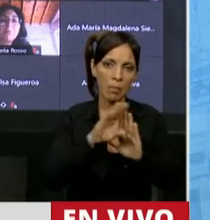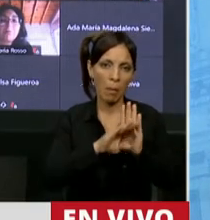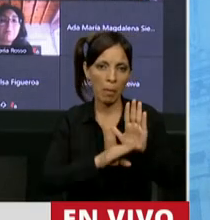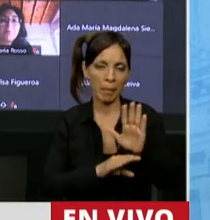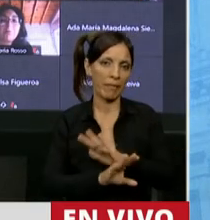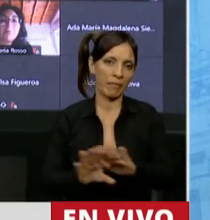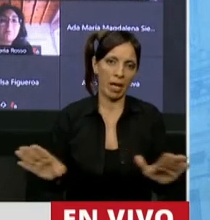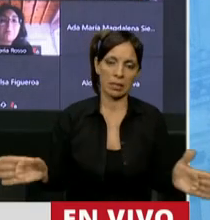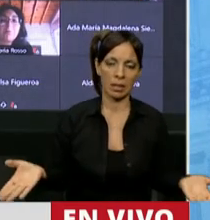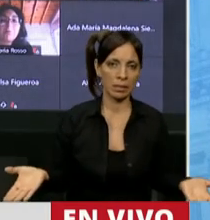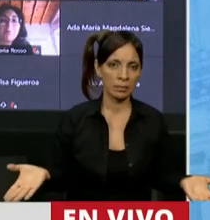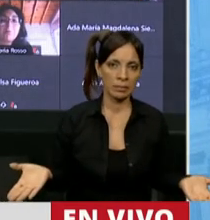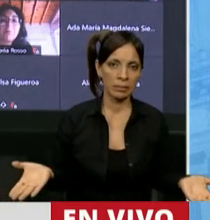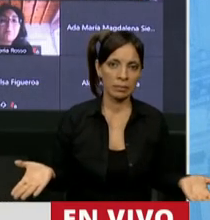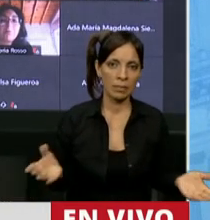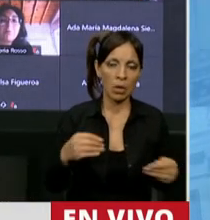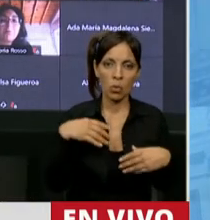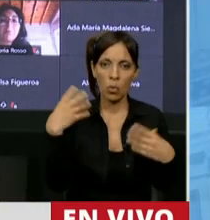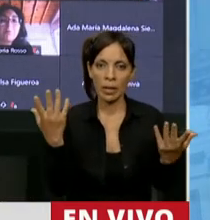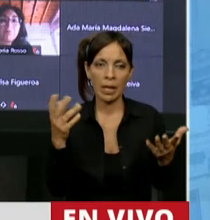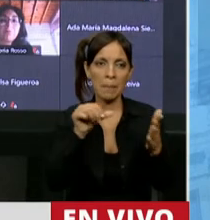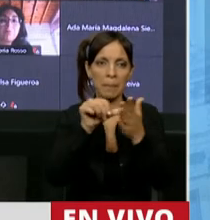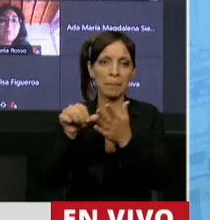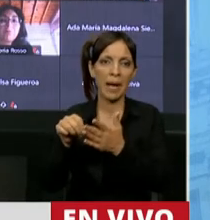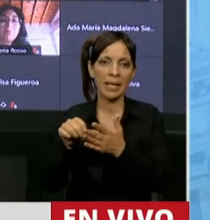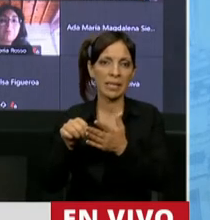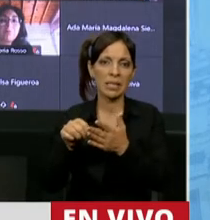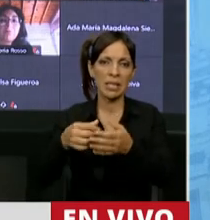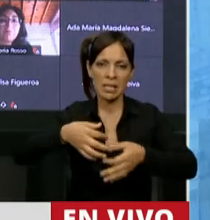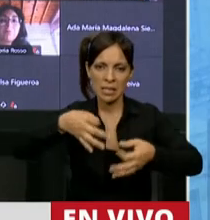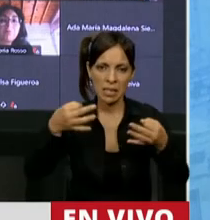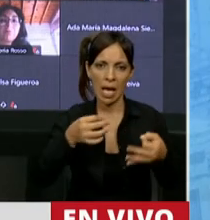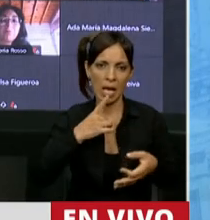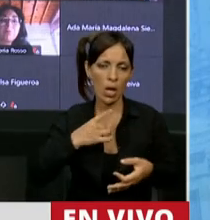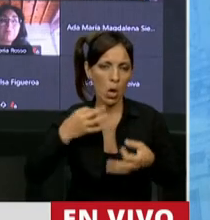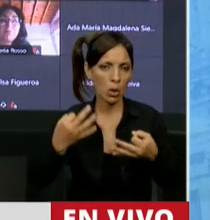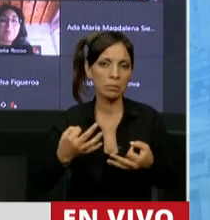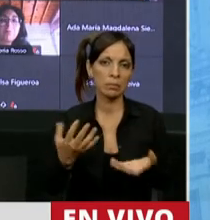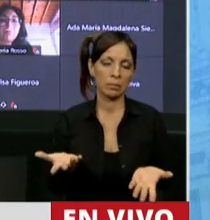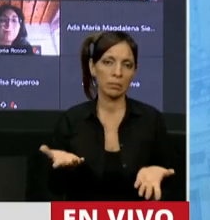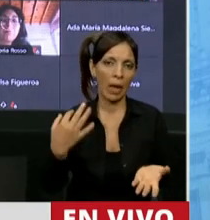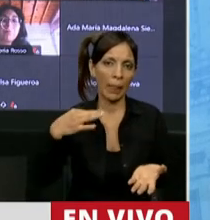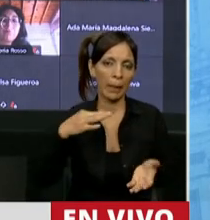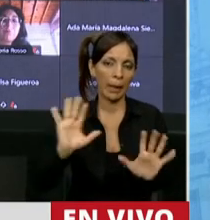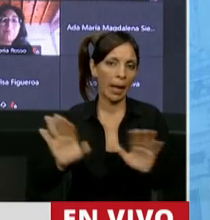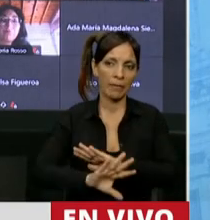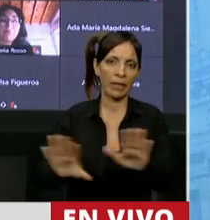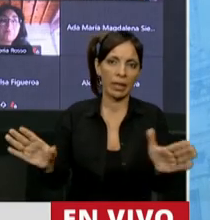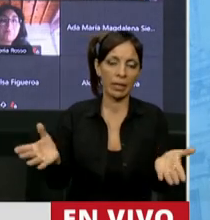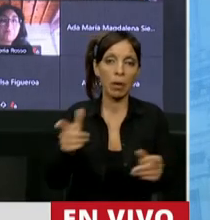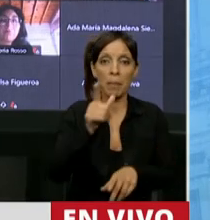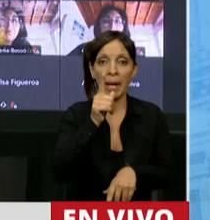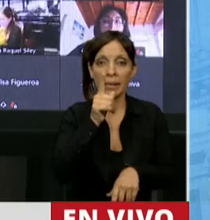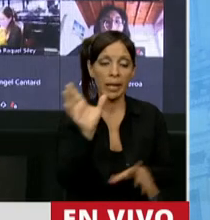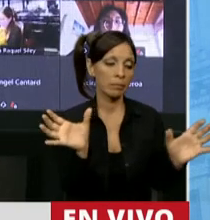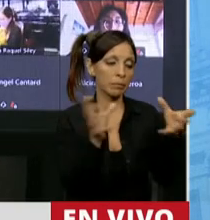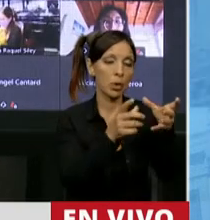requisitos en cualquier país serio, porque parecería ser como que hay ciudadanos de primera